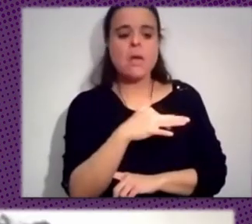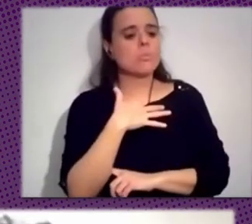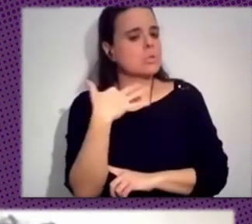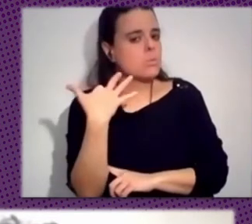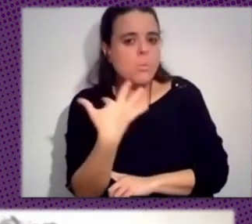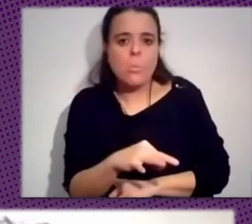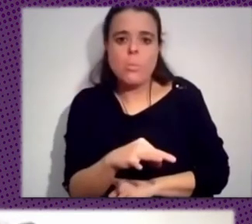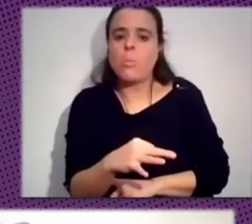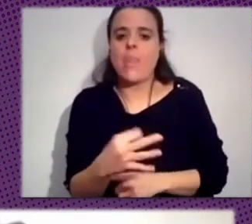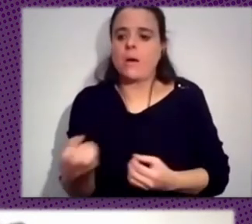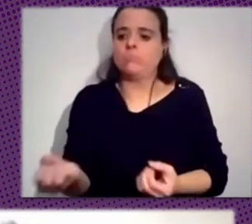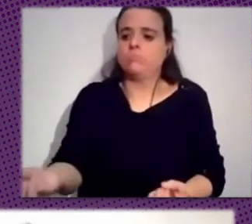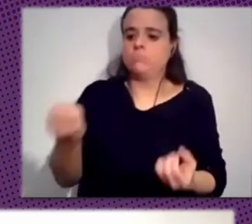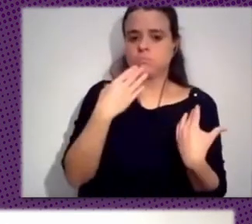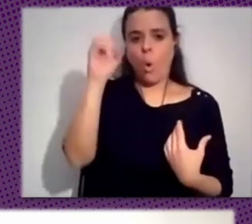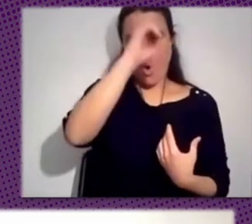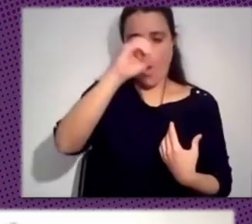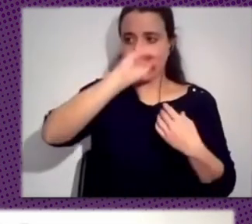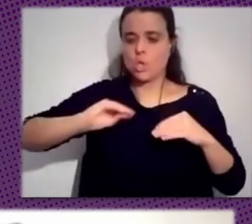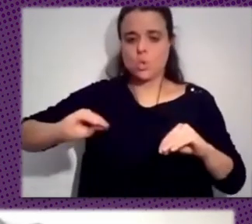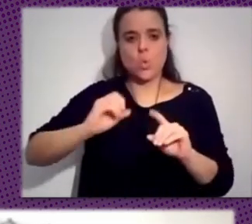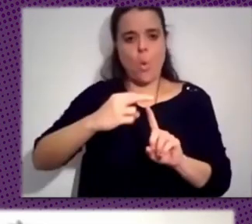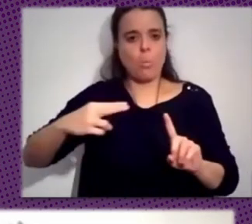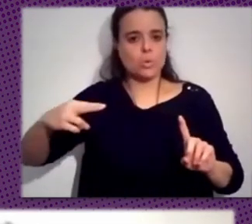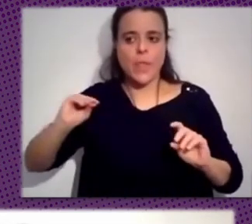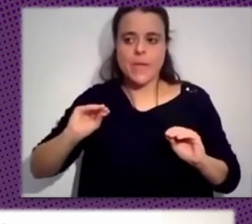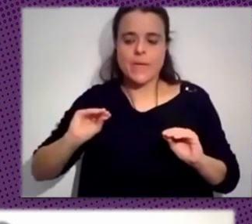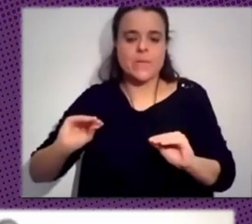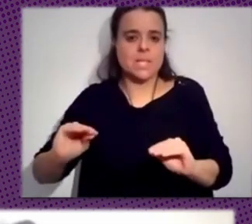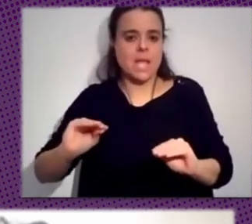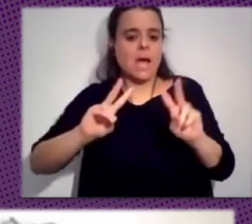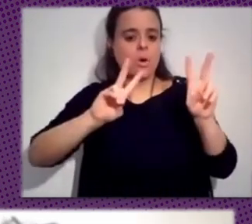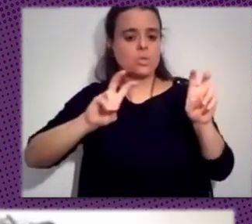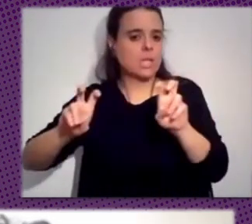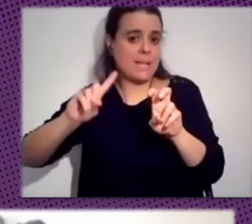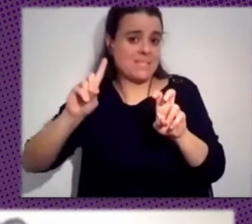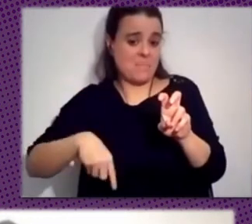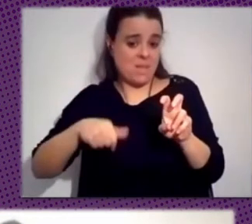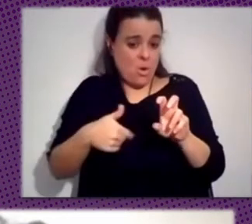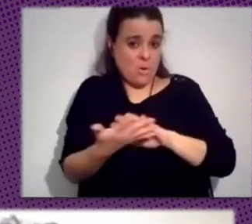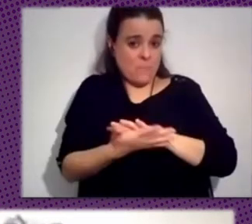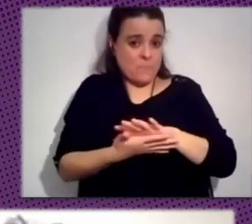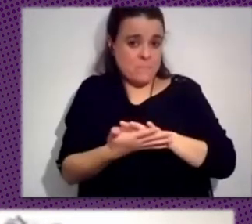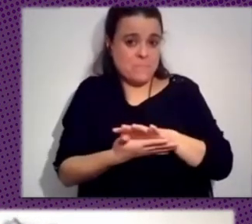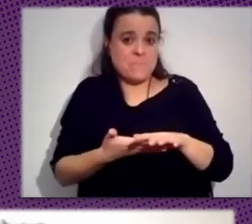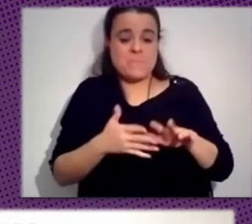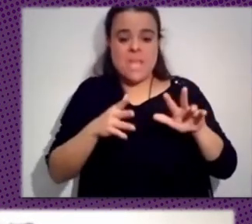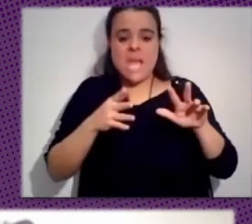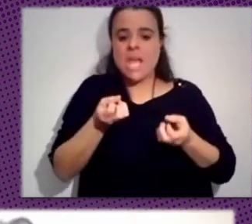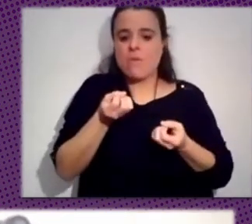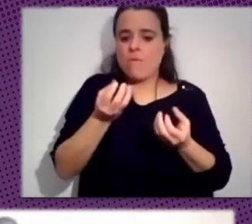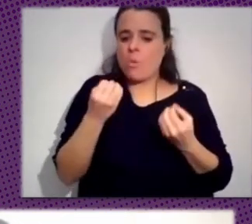opiniones, sus puntos de vista y temas sobre pues también lo que estamos hablando, verificación de información,